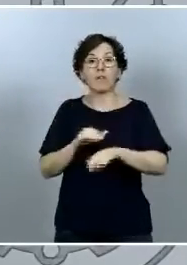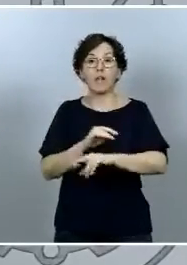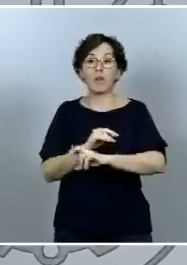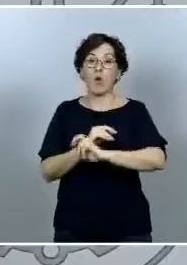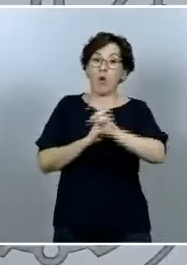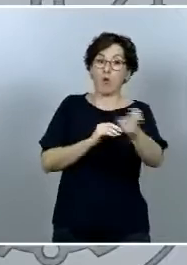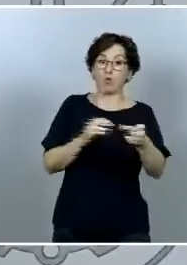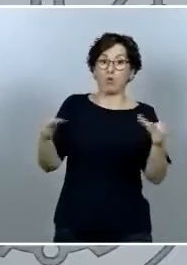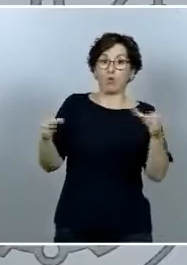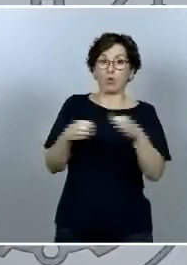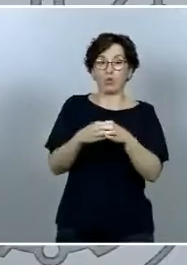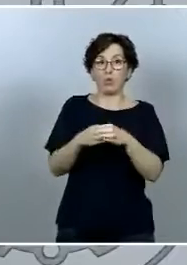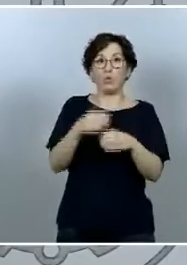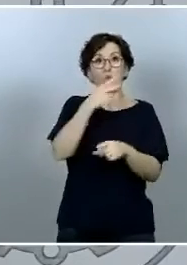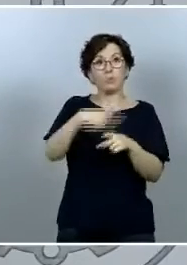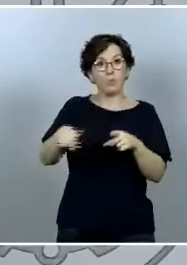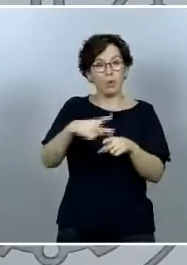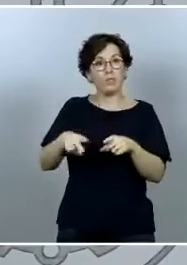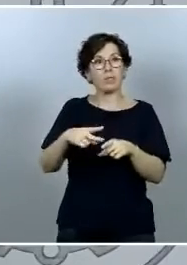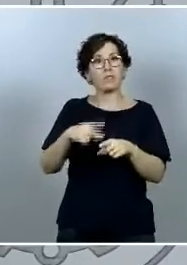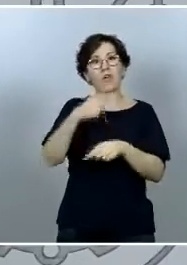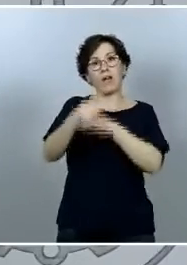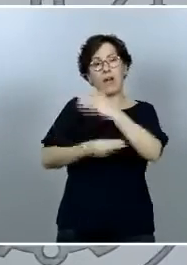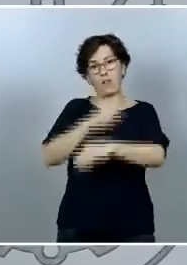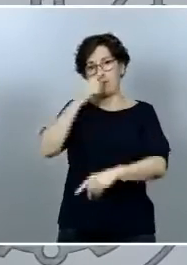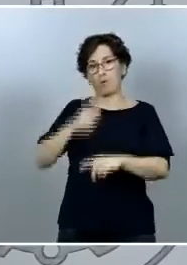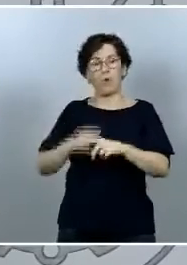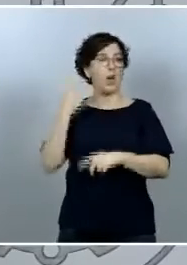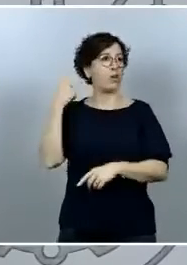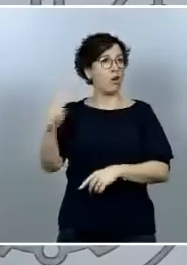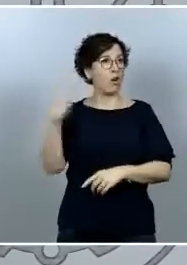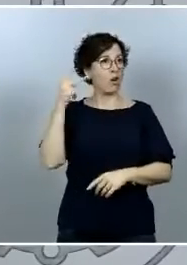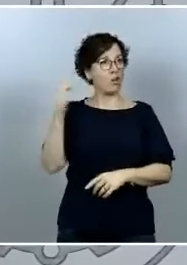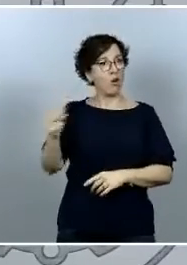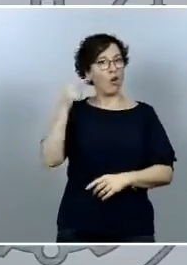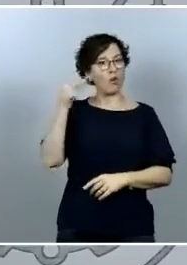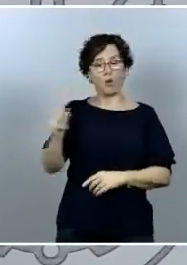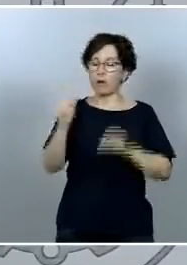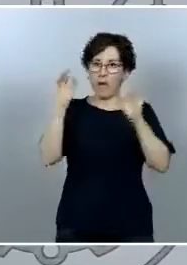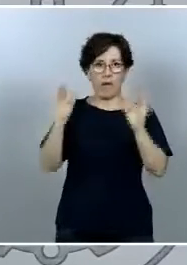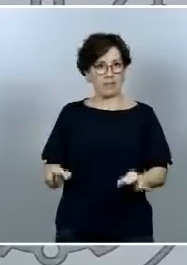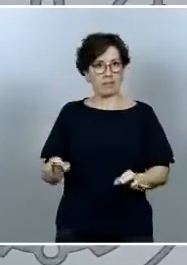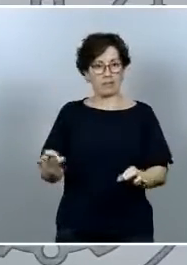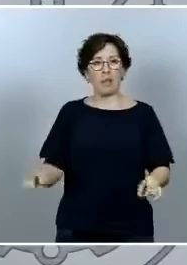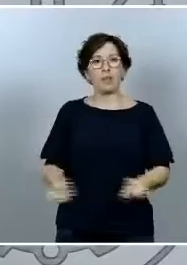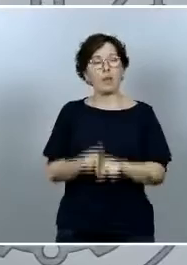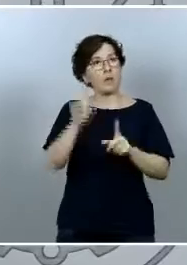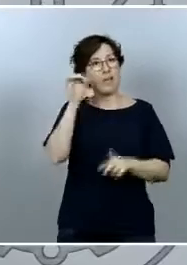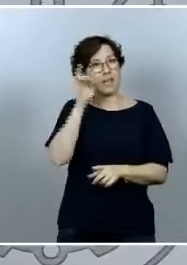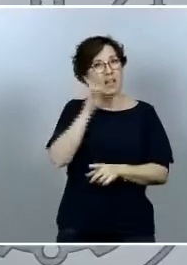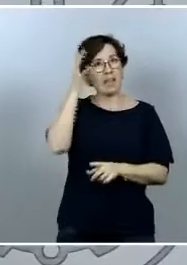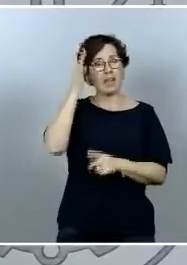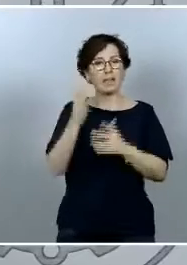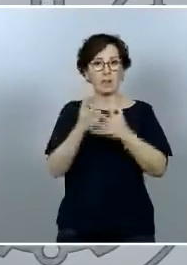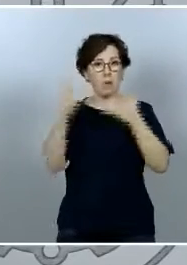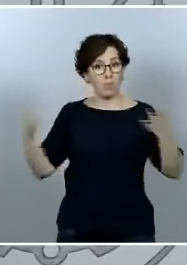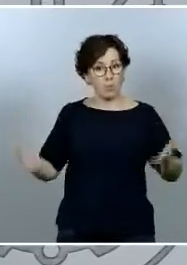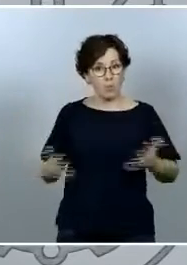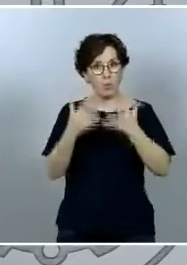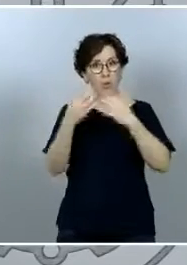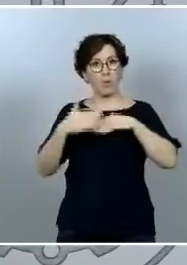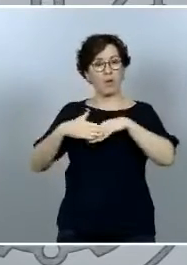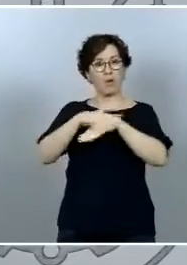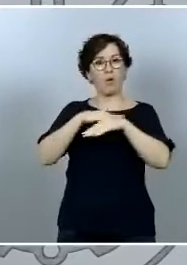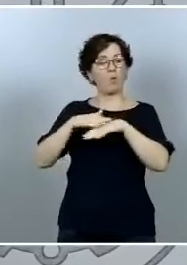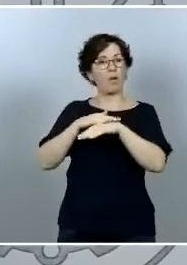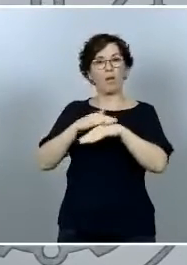sumen al no por sistema al no es no y cualquier iniciativa que promueva el gobierno de España cuenta con la oposición